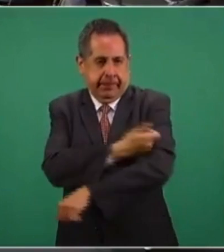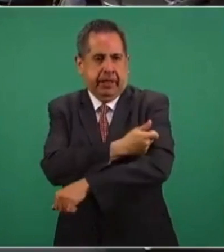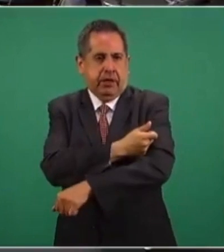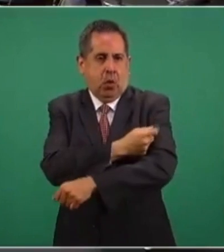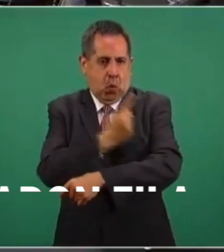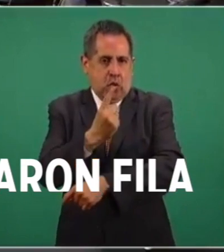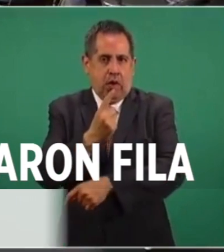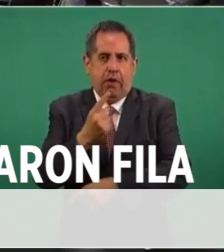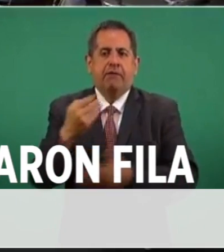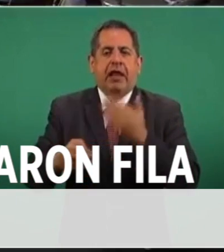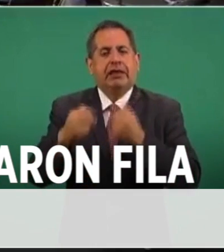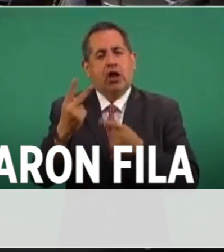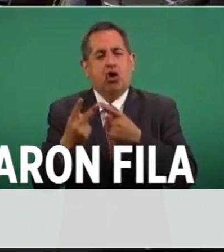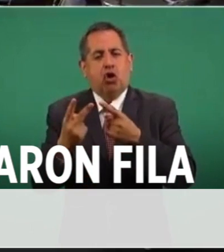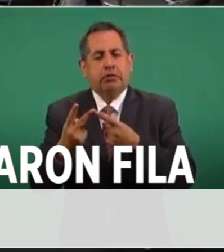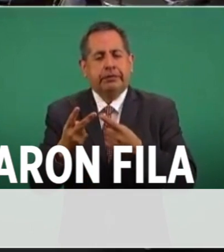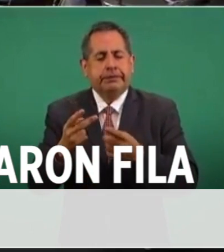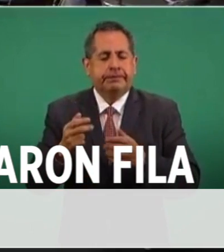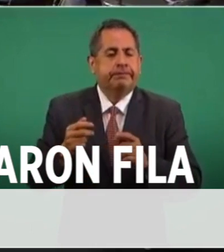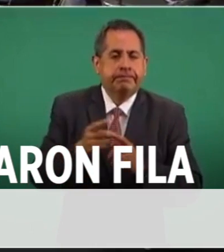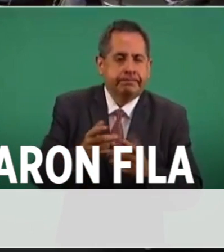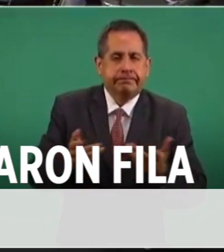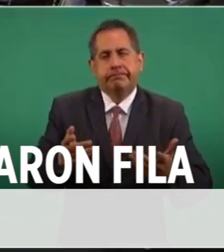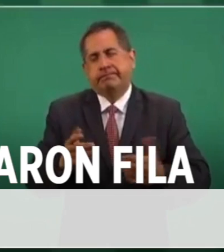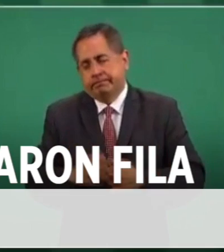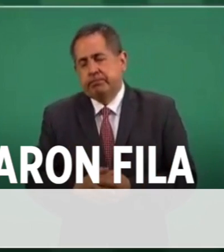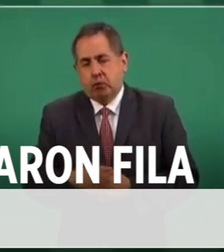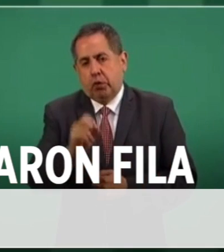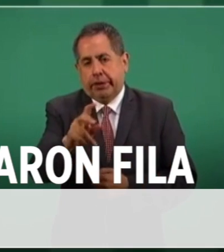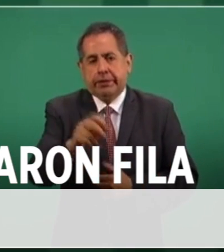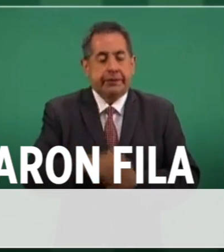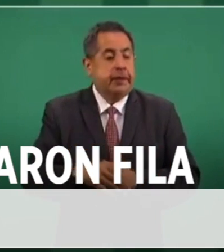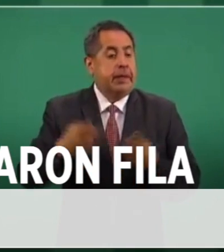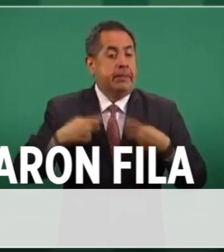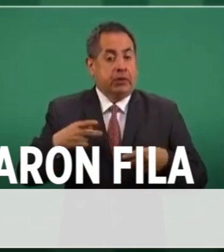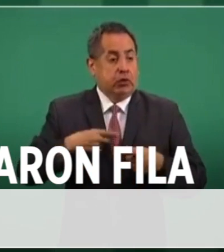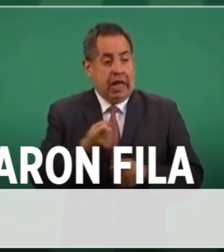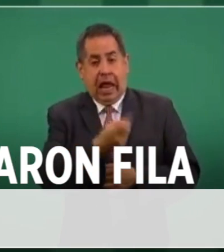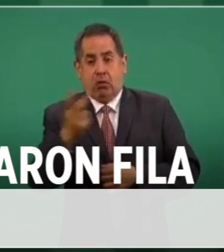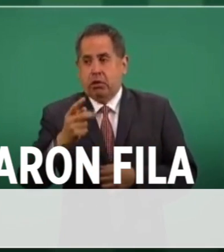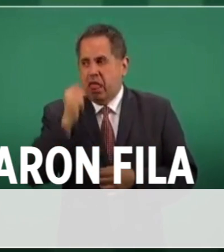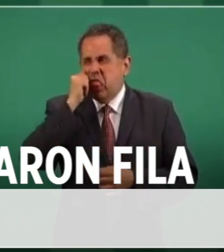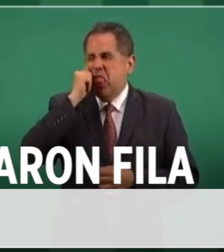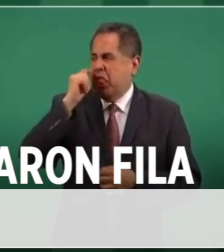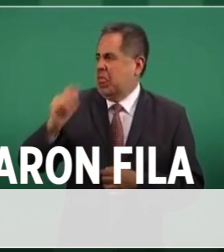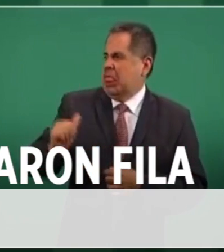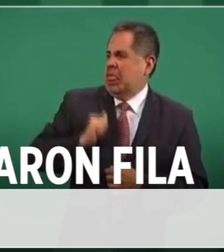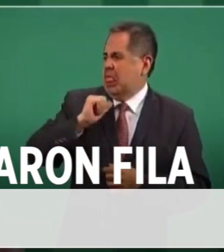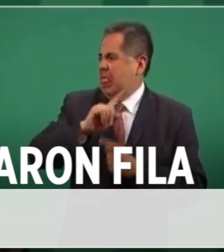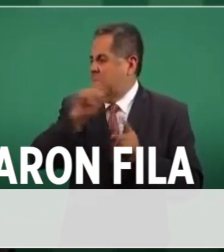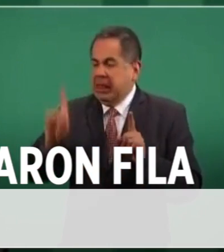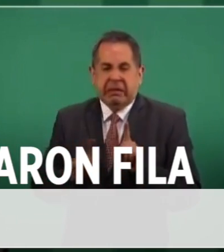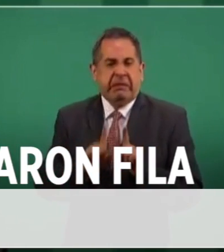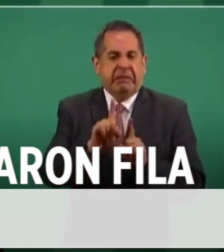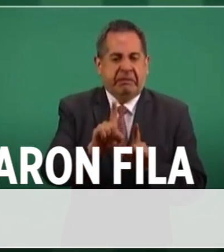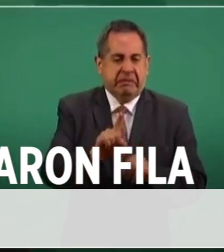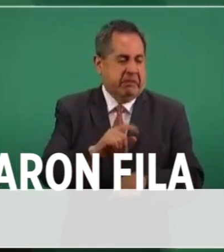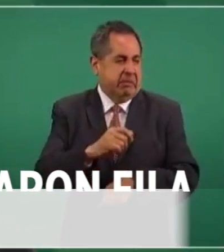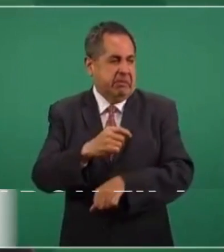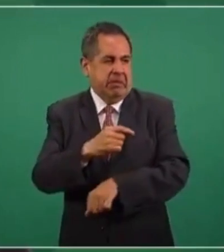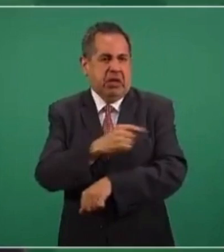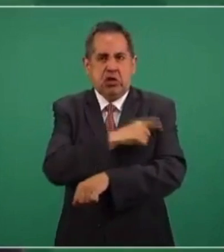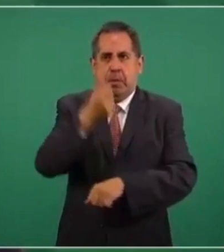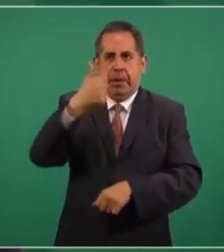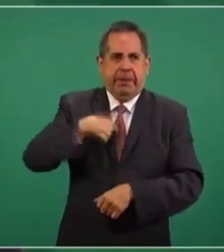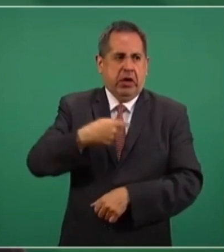Las personas que se saltaron la fila, las personas que se anticiparon indebidamente a ponerse la vacuna, desde luego cometieron un acto que